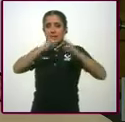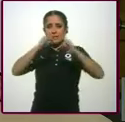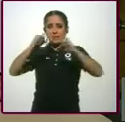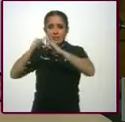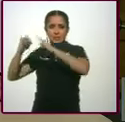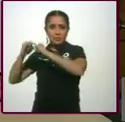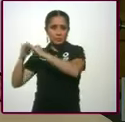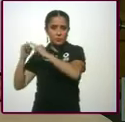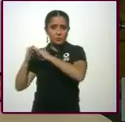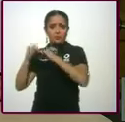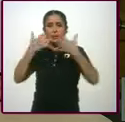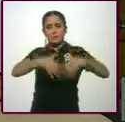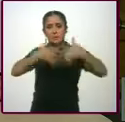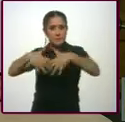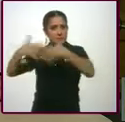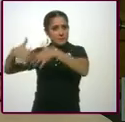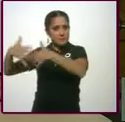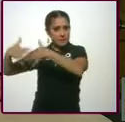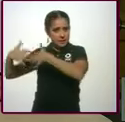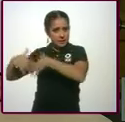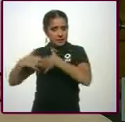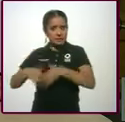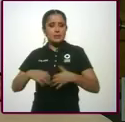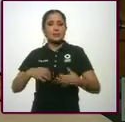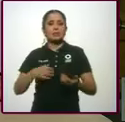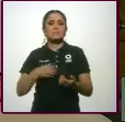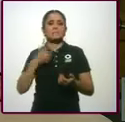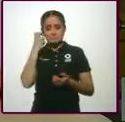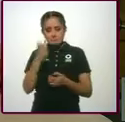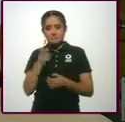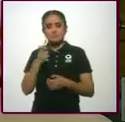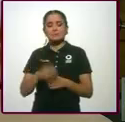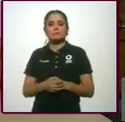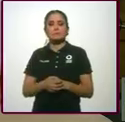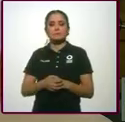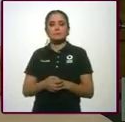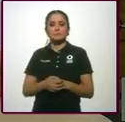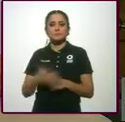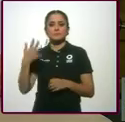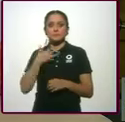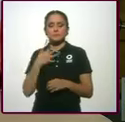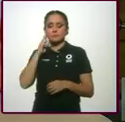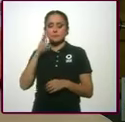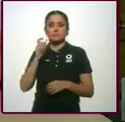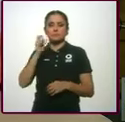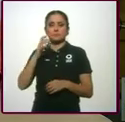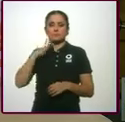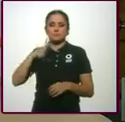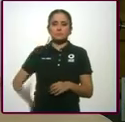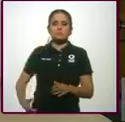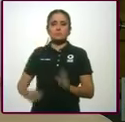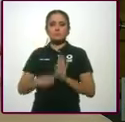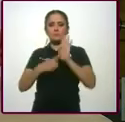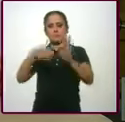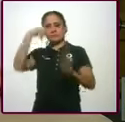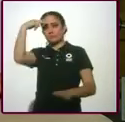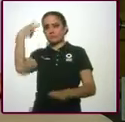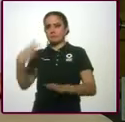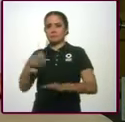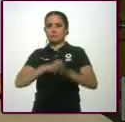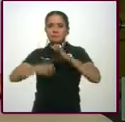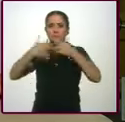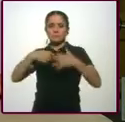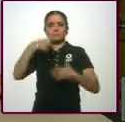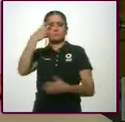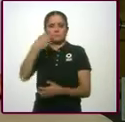morales. El esfuerzo con el cual han hecho un nombre y han puesto en alto a México y eso es lo que estamos haciendo